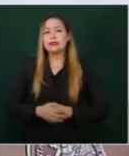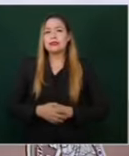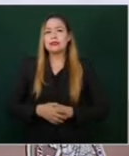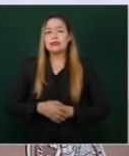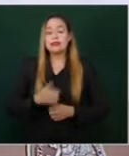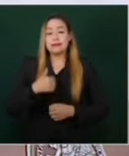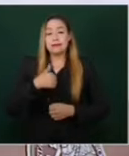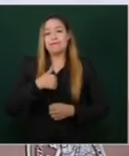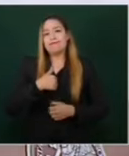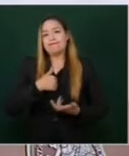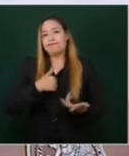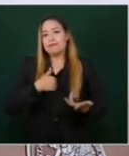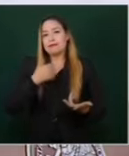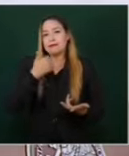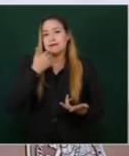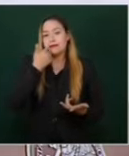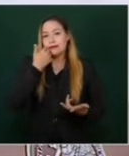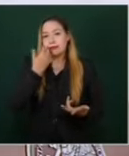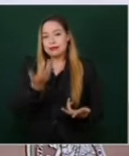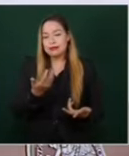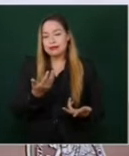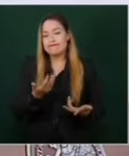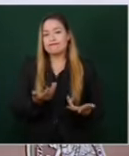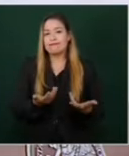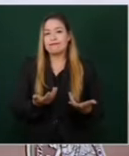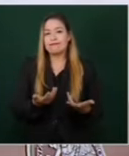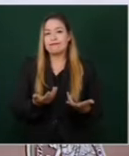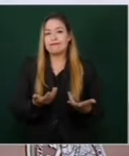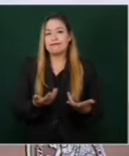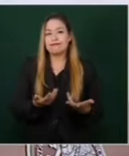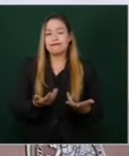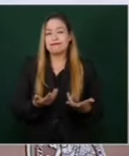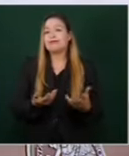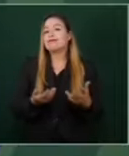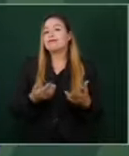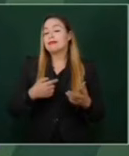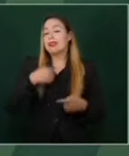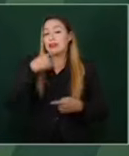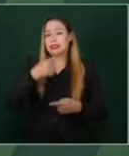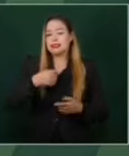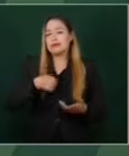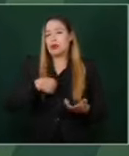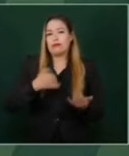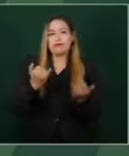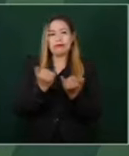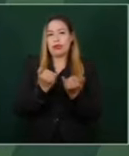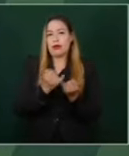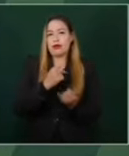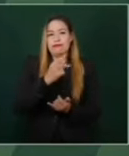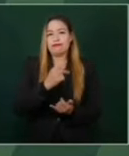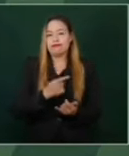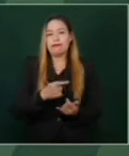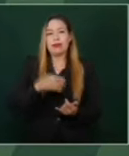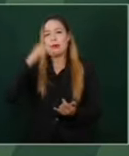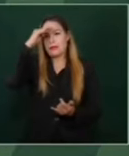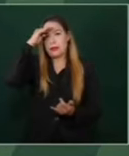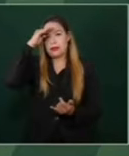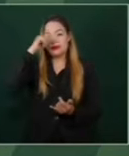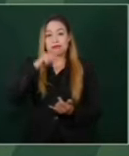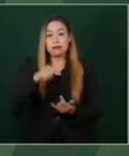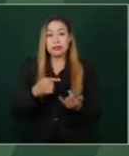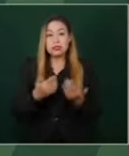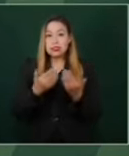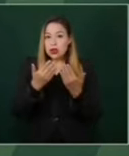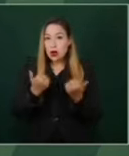Igual que usted, creemos firmemente que sin corrupción hay